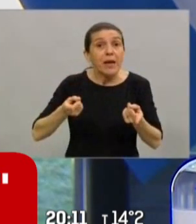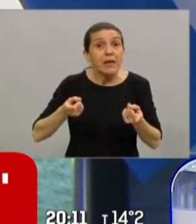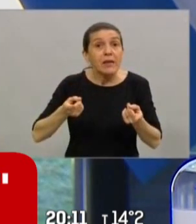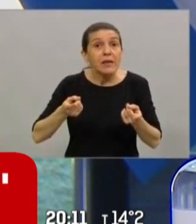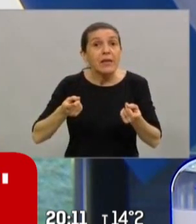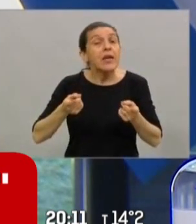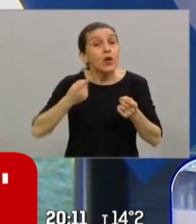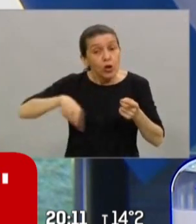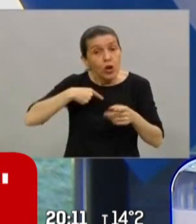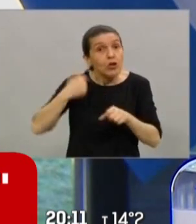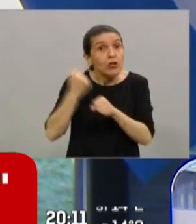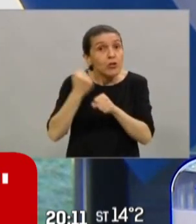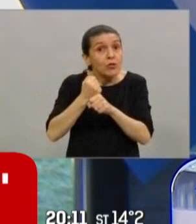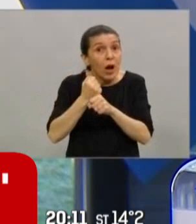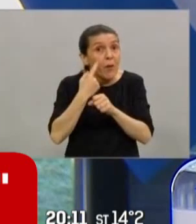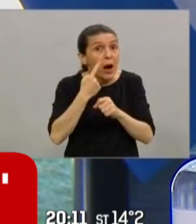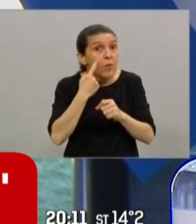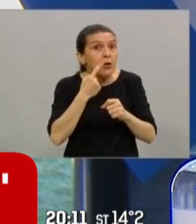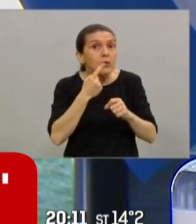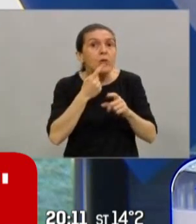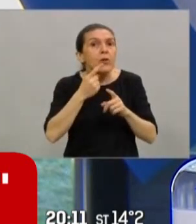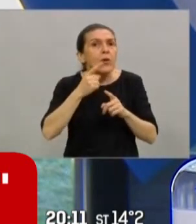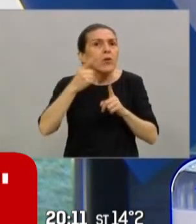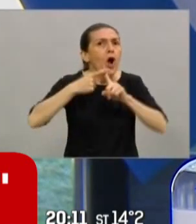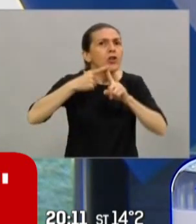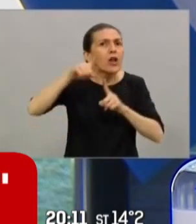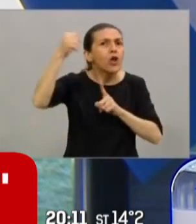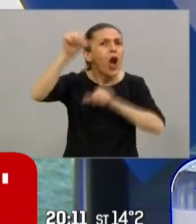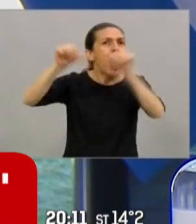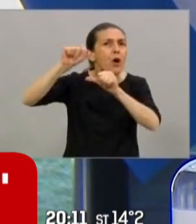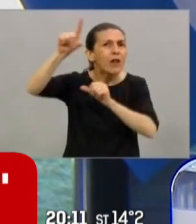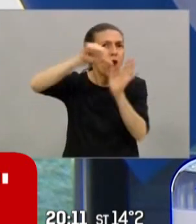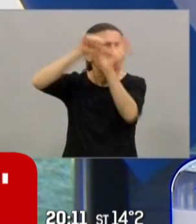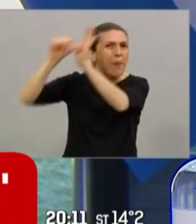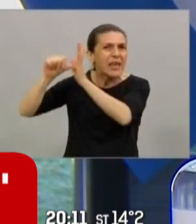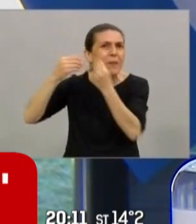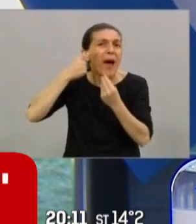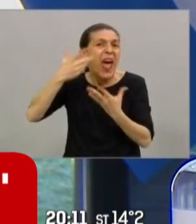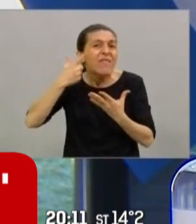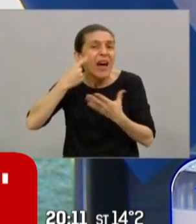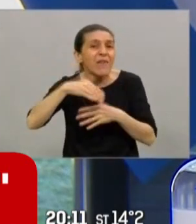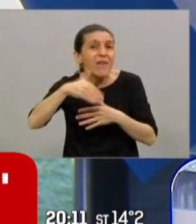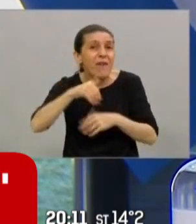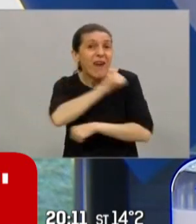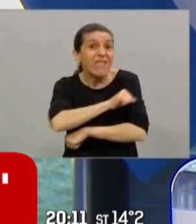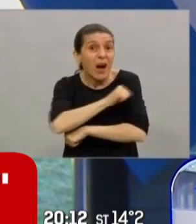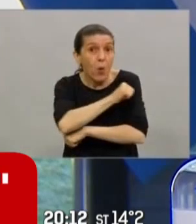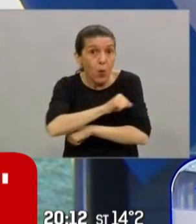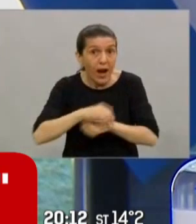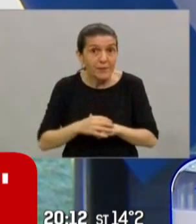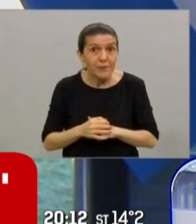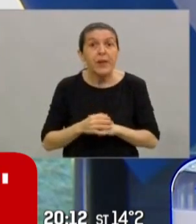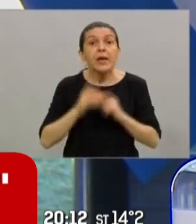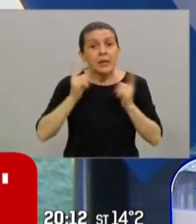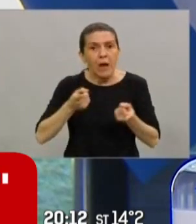Estamos trabajando con laboratorios del mundo para tratar de acercarnos a la vacuna que